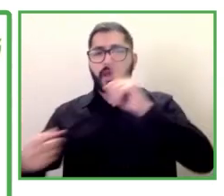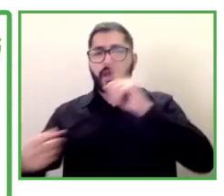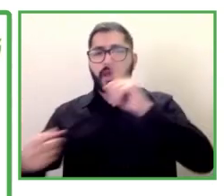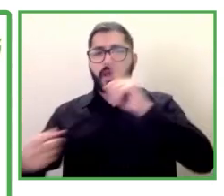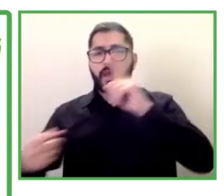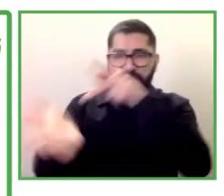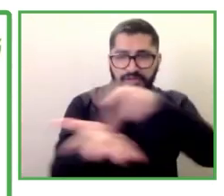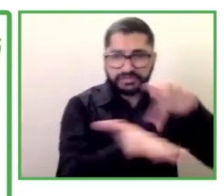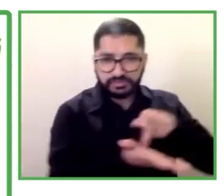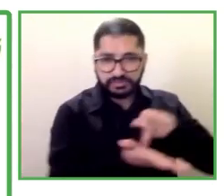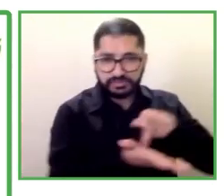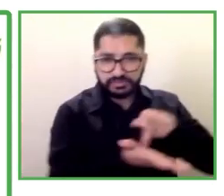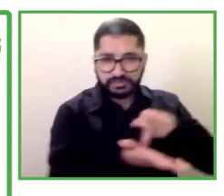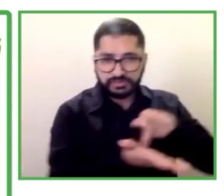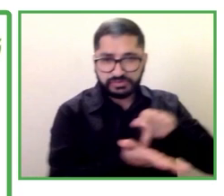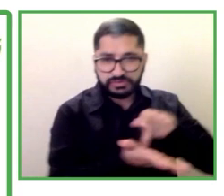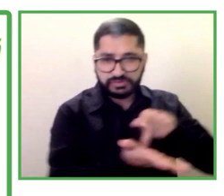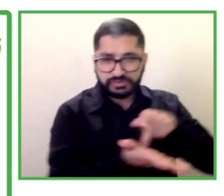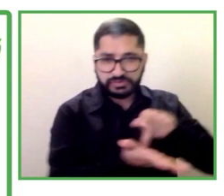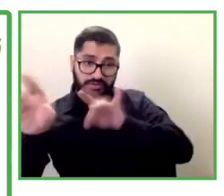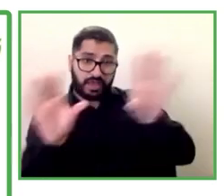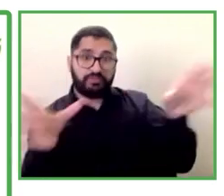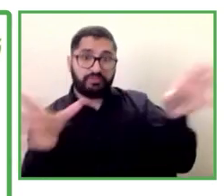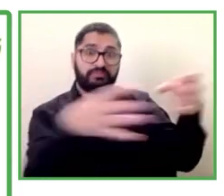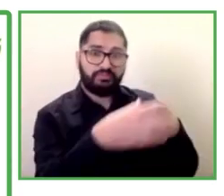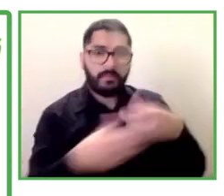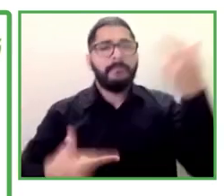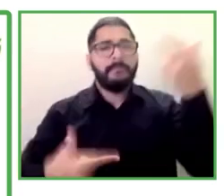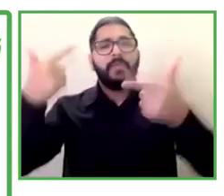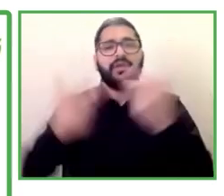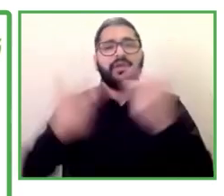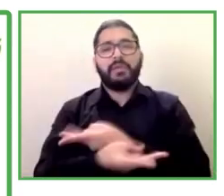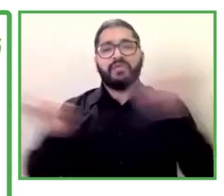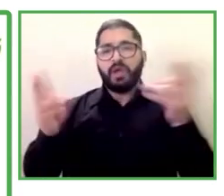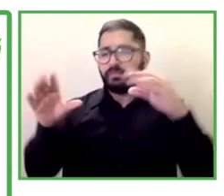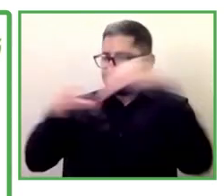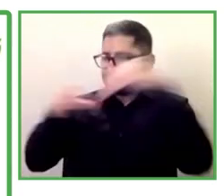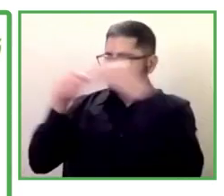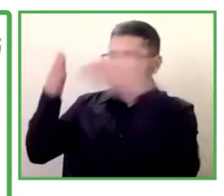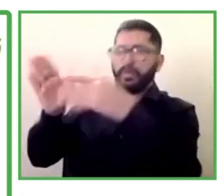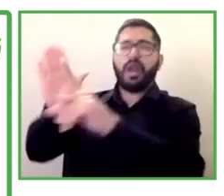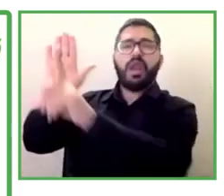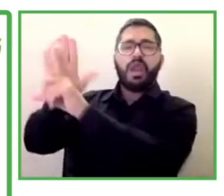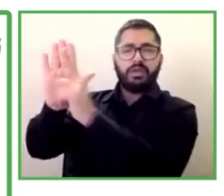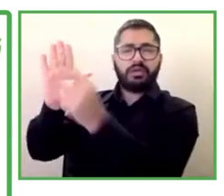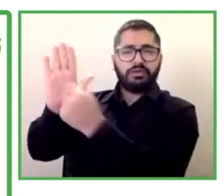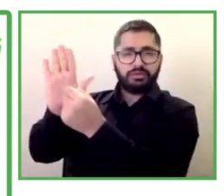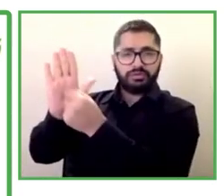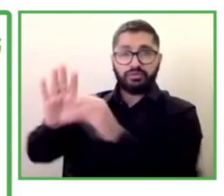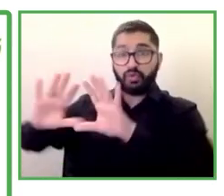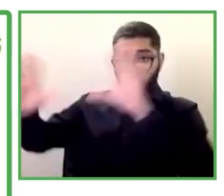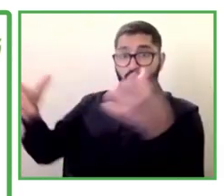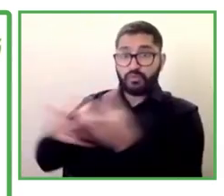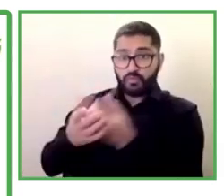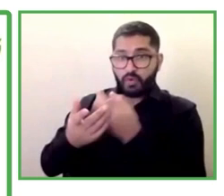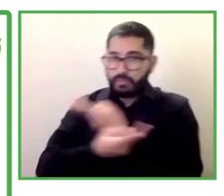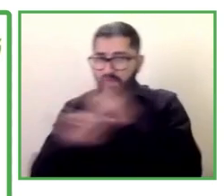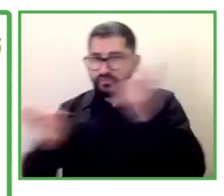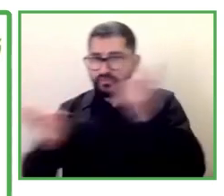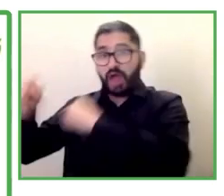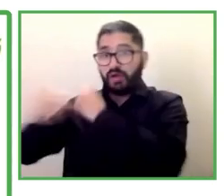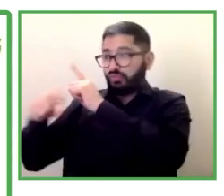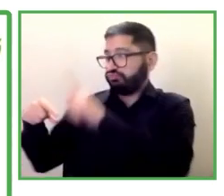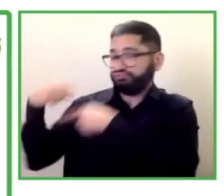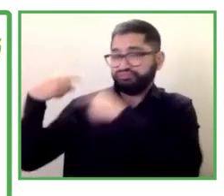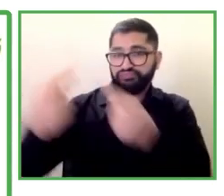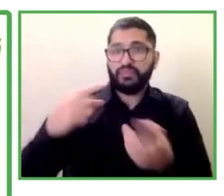responsable en el marco de la ley de contratos del sector público que se aprobó en el año 2019 con la finalidad de